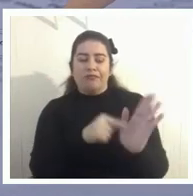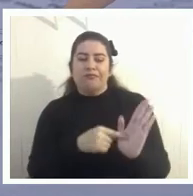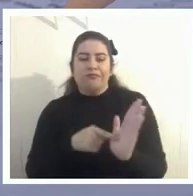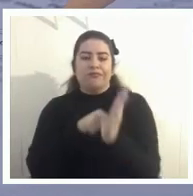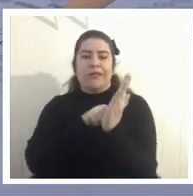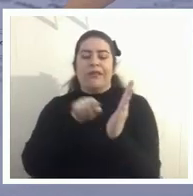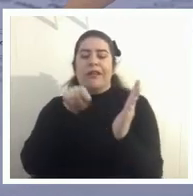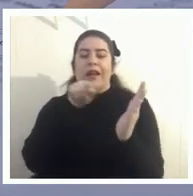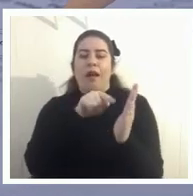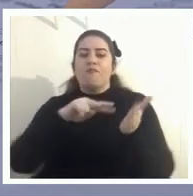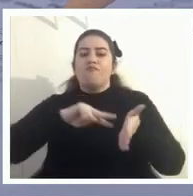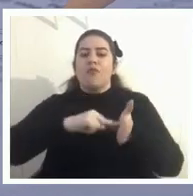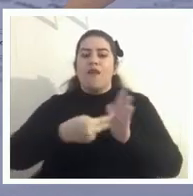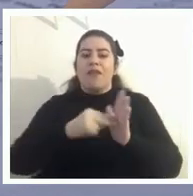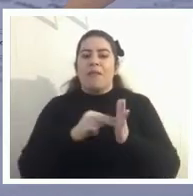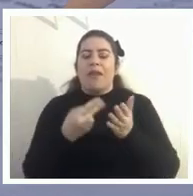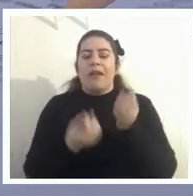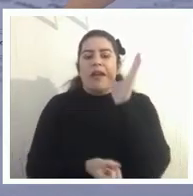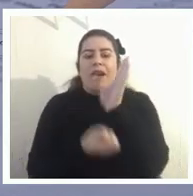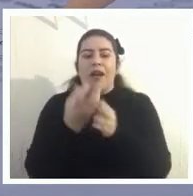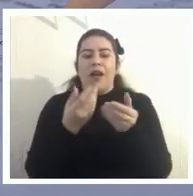que causa el neoliberalismo